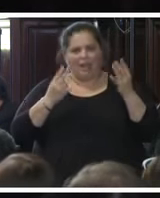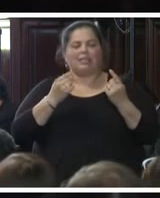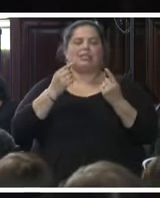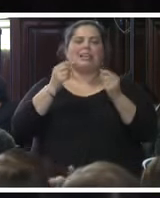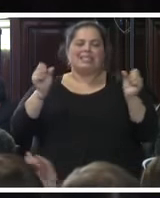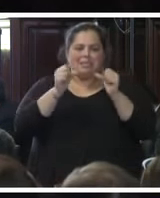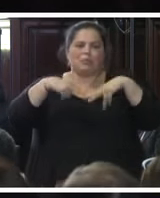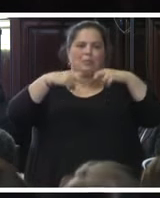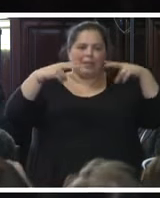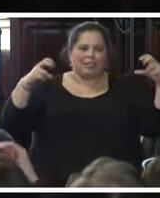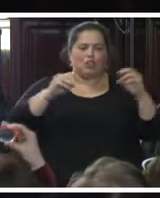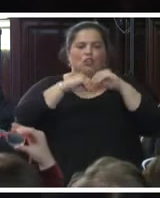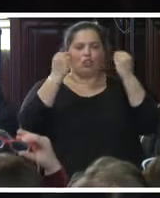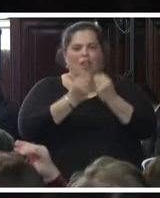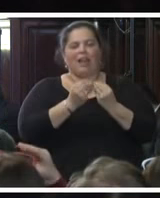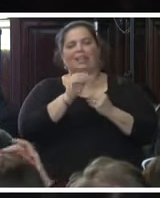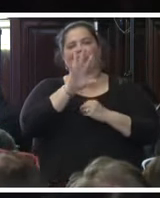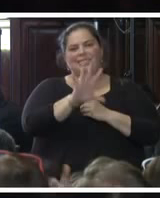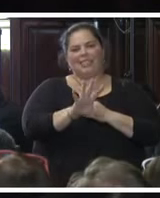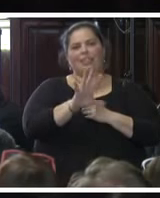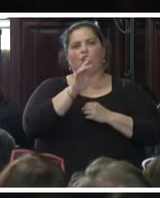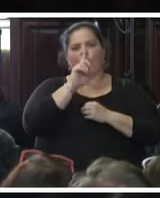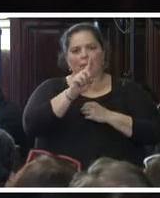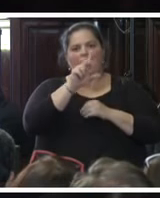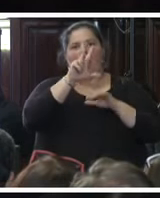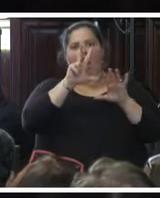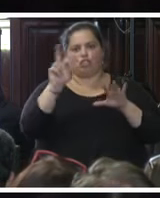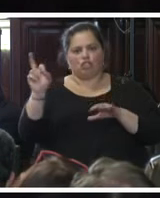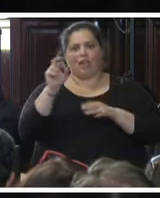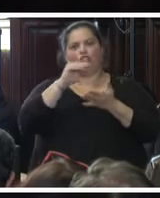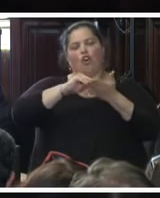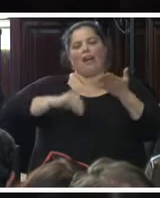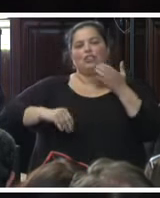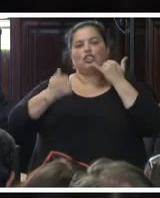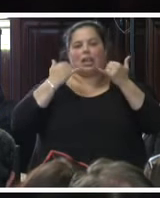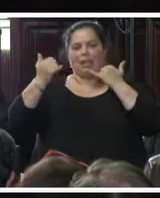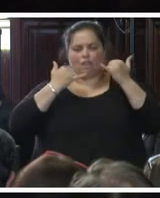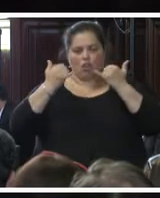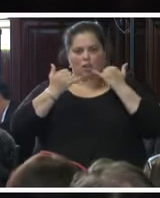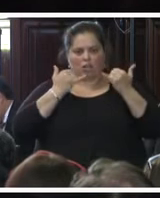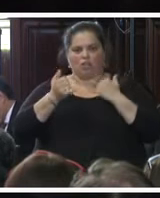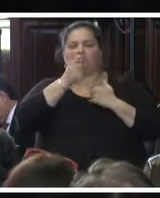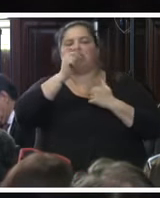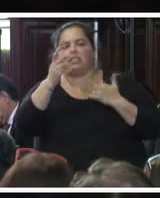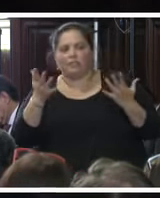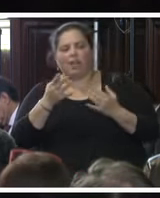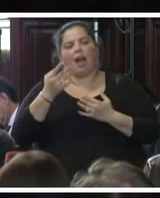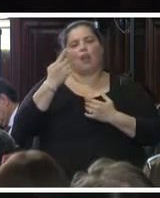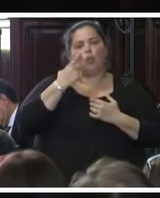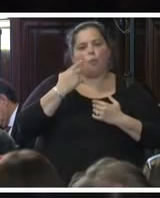de 5.800 datos telefónicos. Esto es, líneas o números